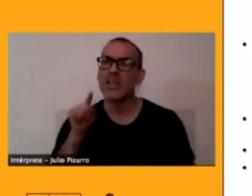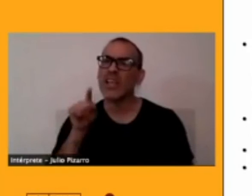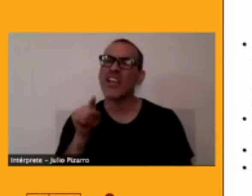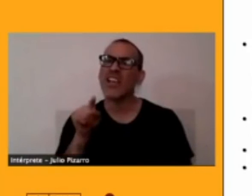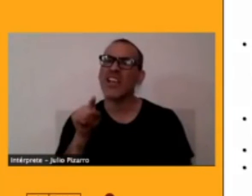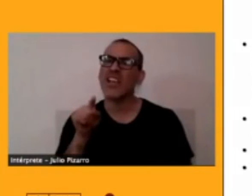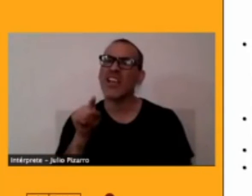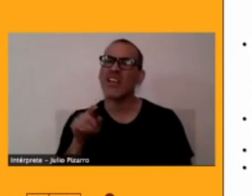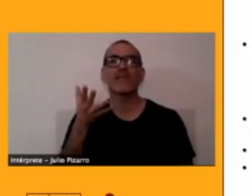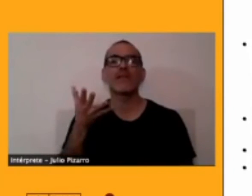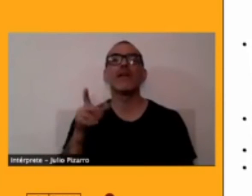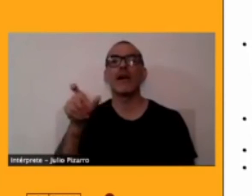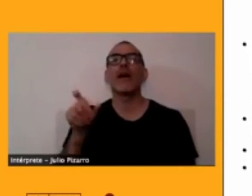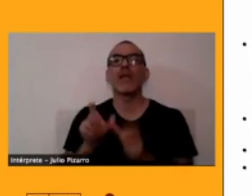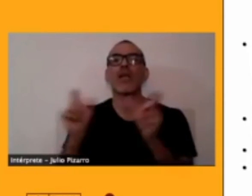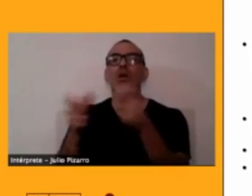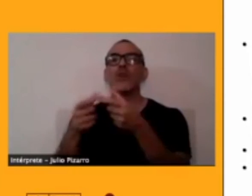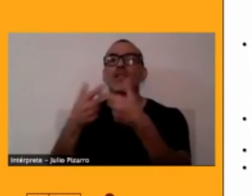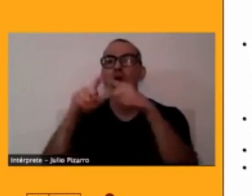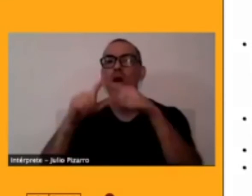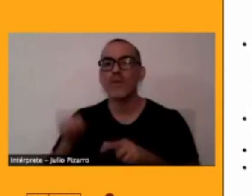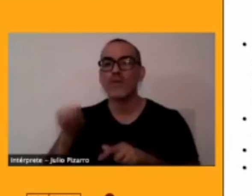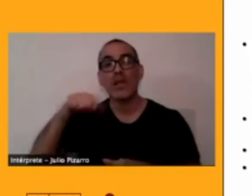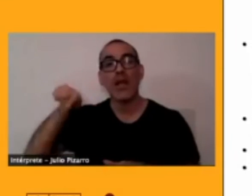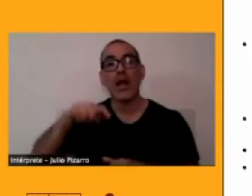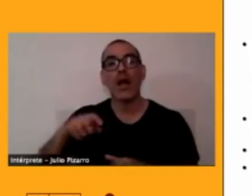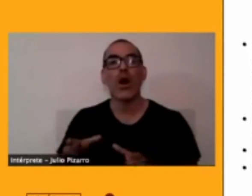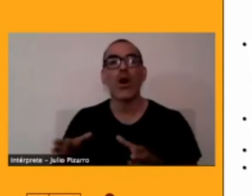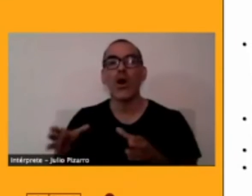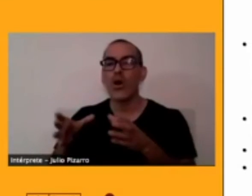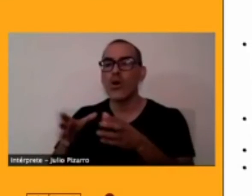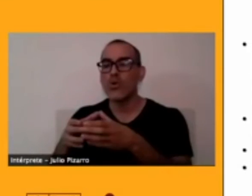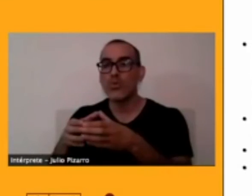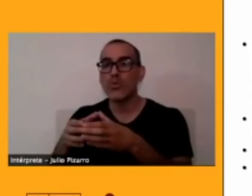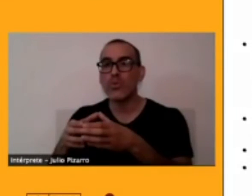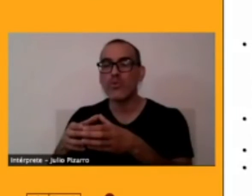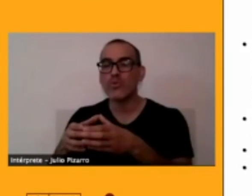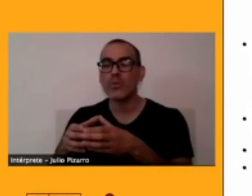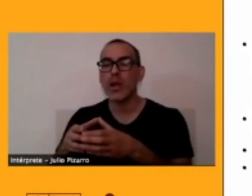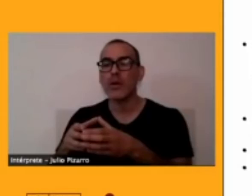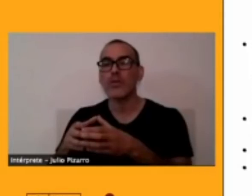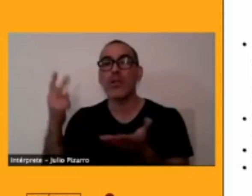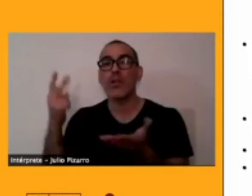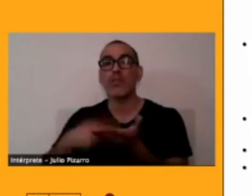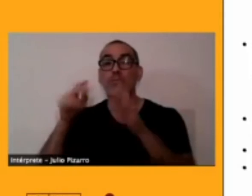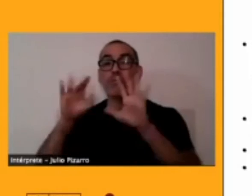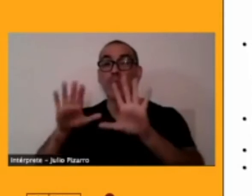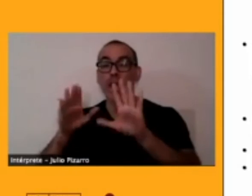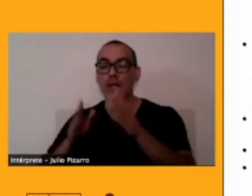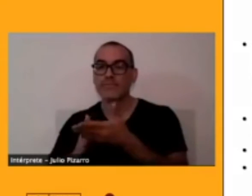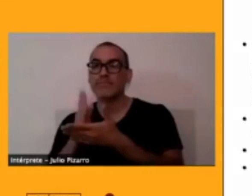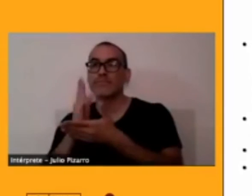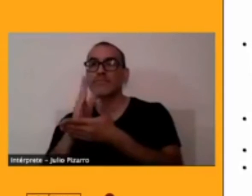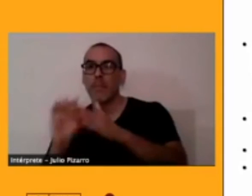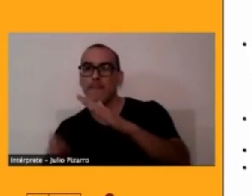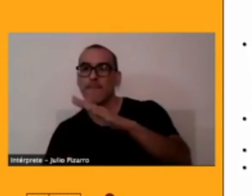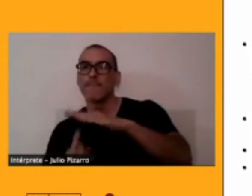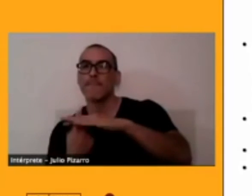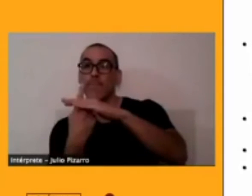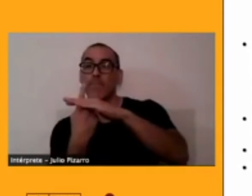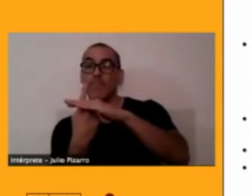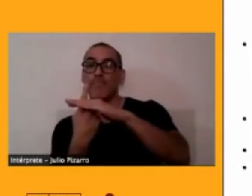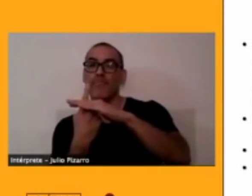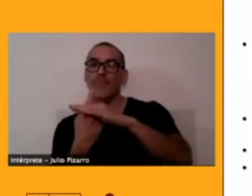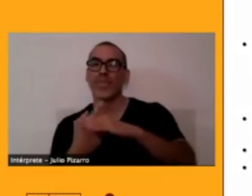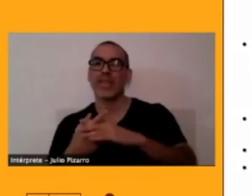empezaron con su intención de formar un consejo lingüístico para lograr ingresar la lengua Kunza a los